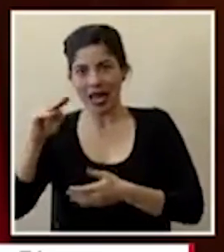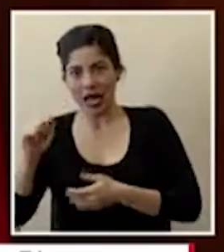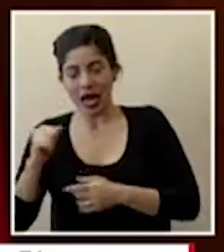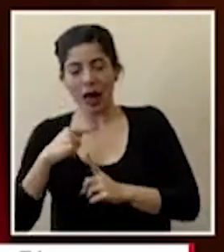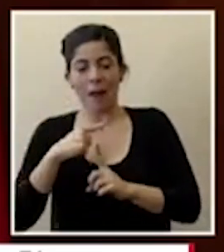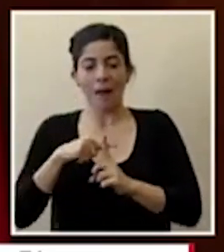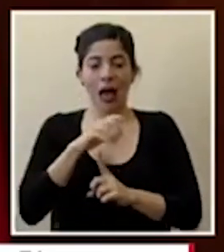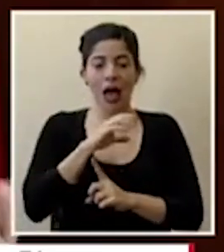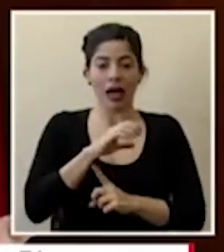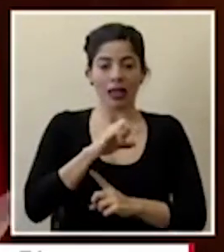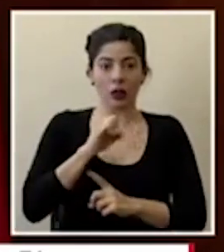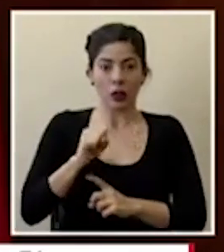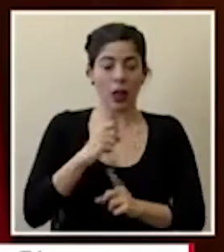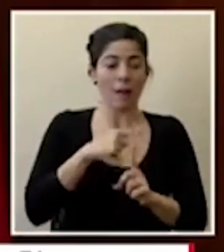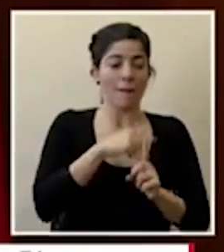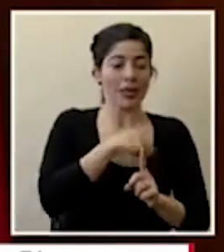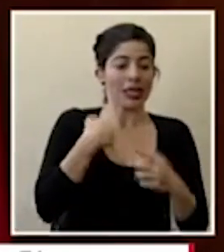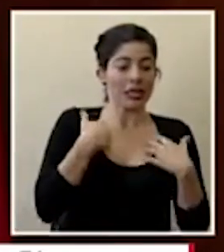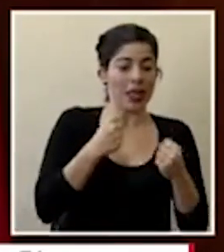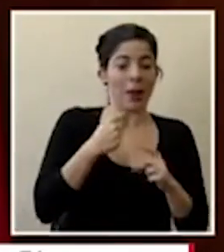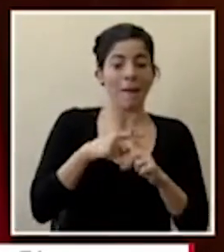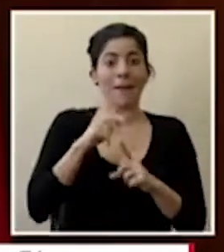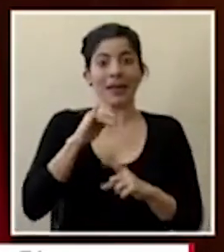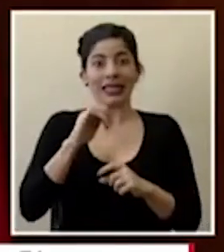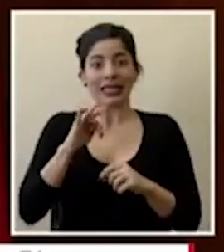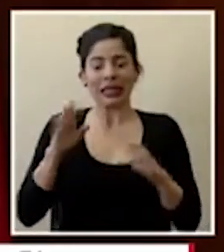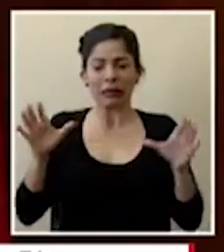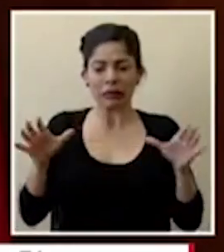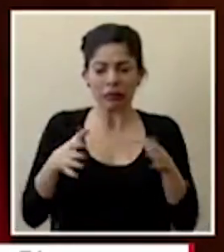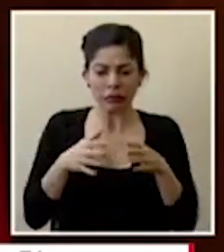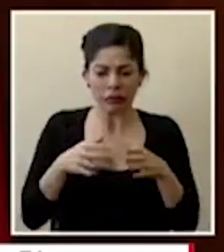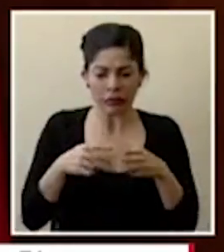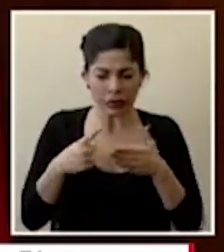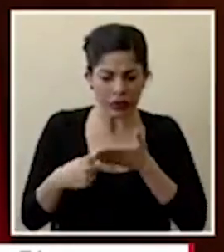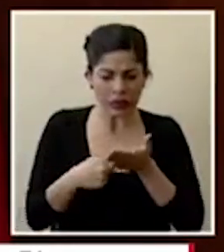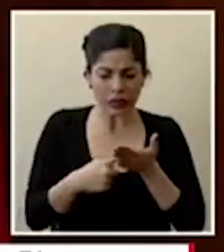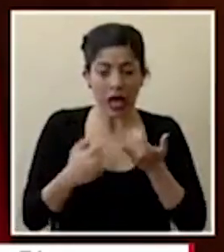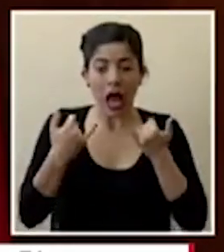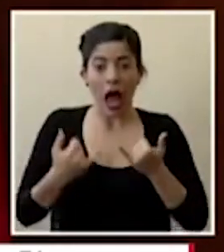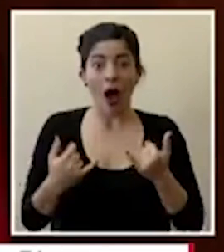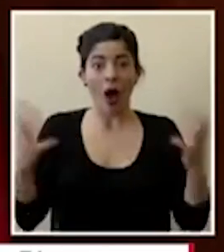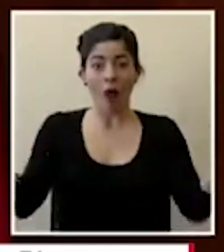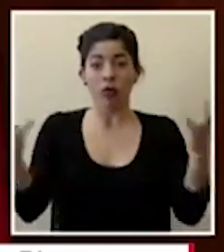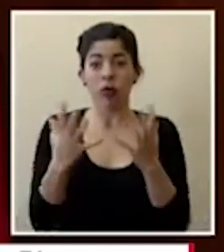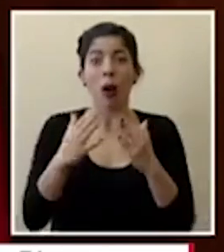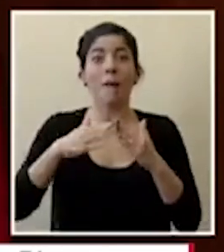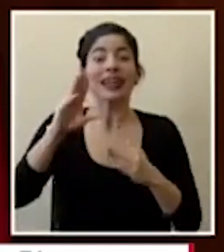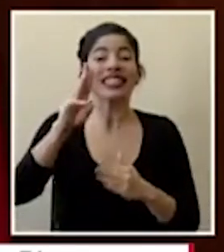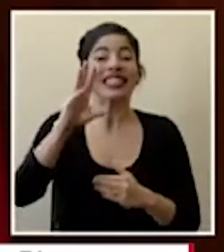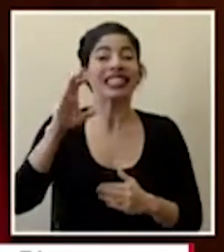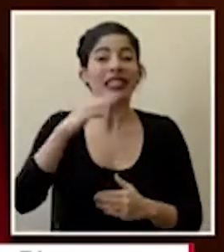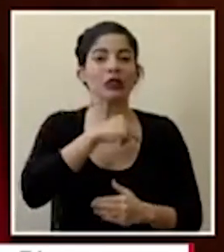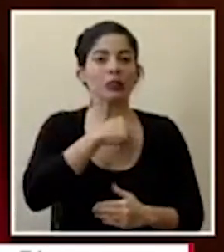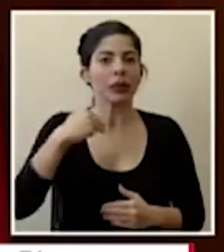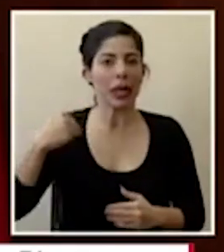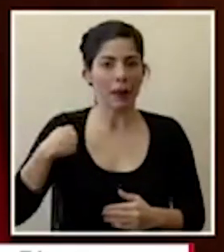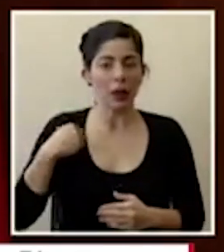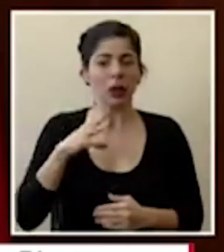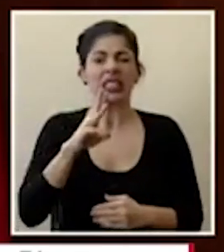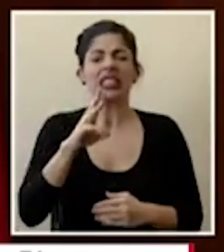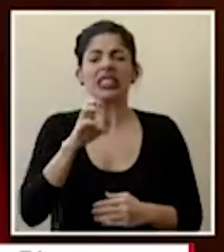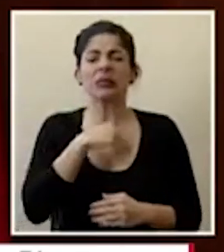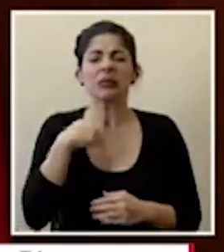casa costarricense del seguro social el ministerio de salud y el micid y reunimos en este momento a más de 600 miembros entre los que hay